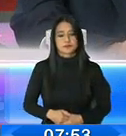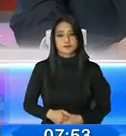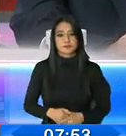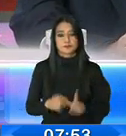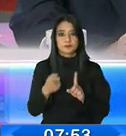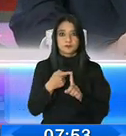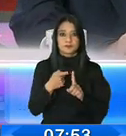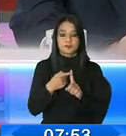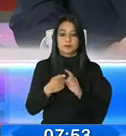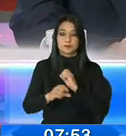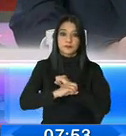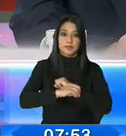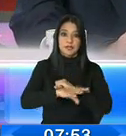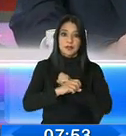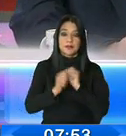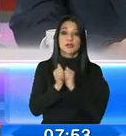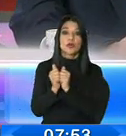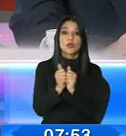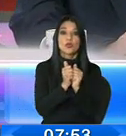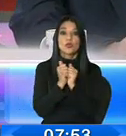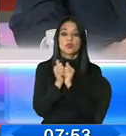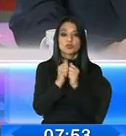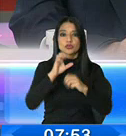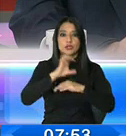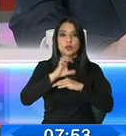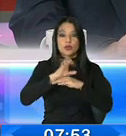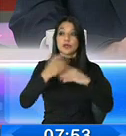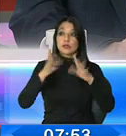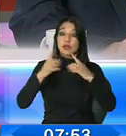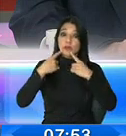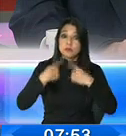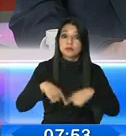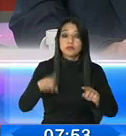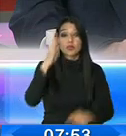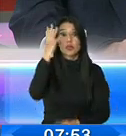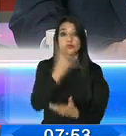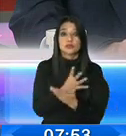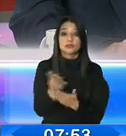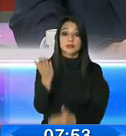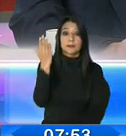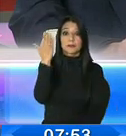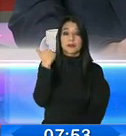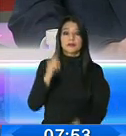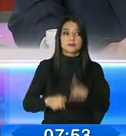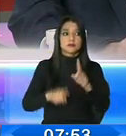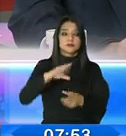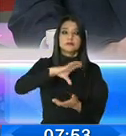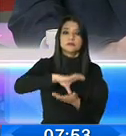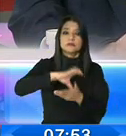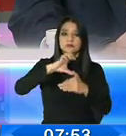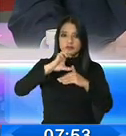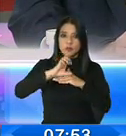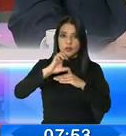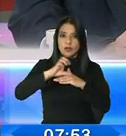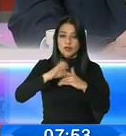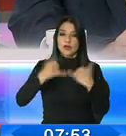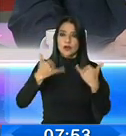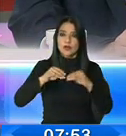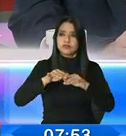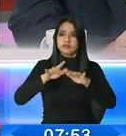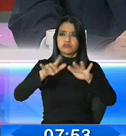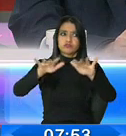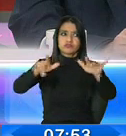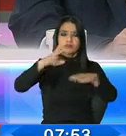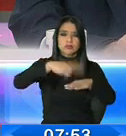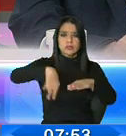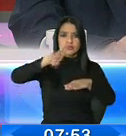campaña Juntos Ecuador, campaña que le hemos lanzado hace cuatro semanas en muchas ciudades del país y se está regando a nivel